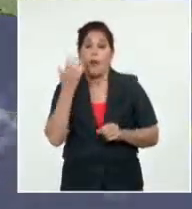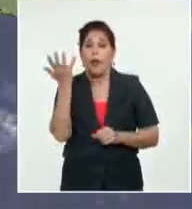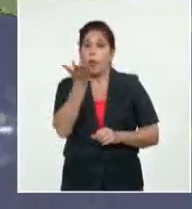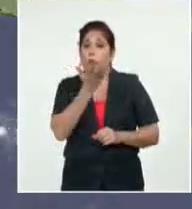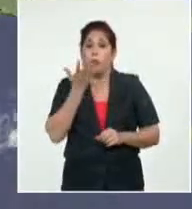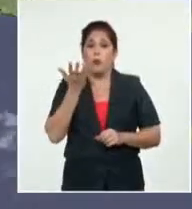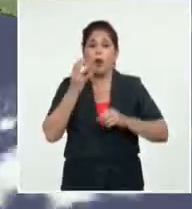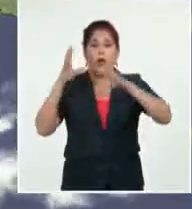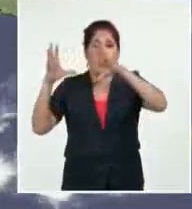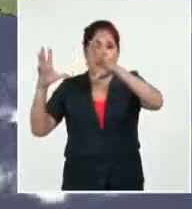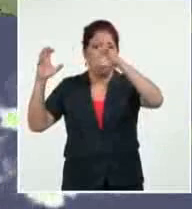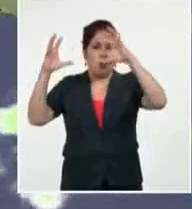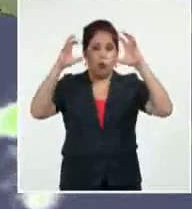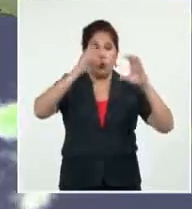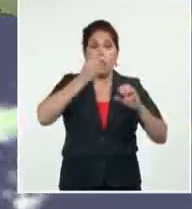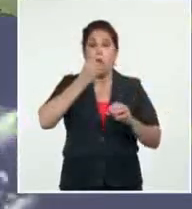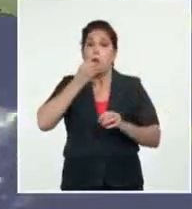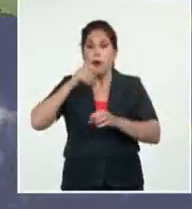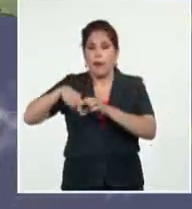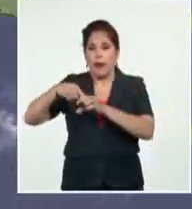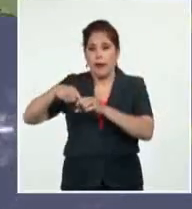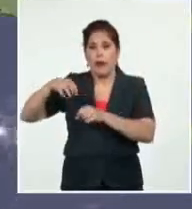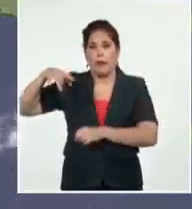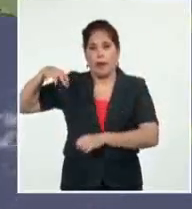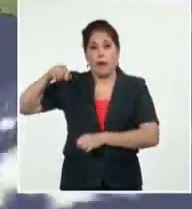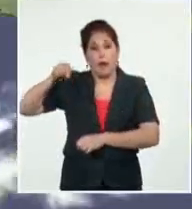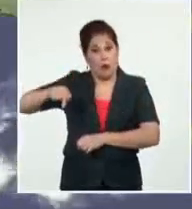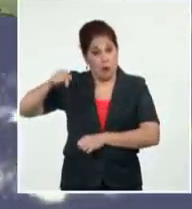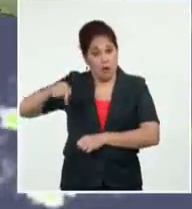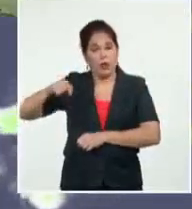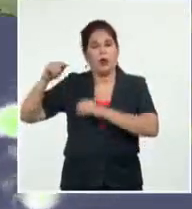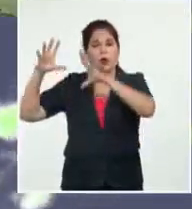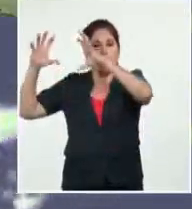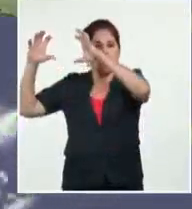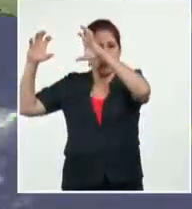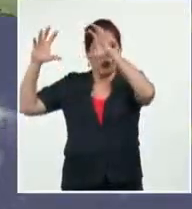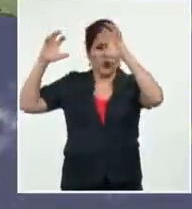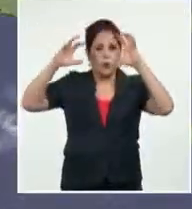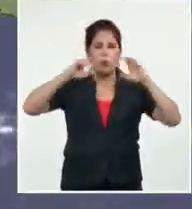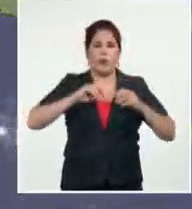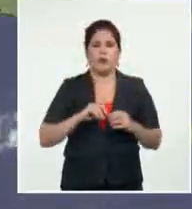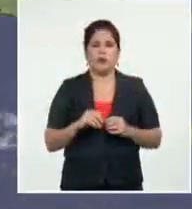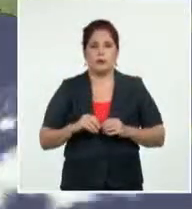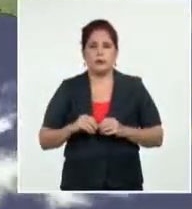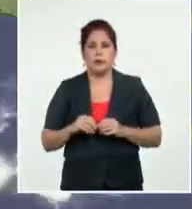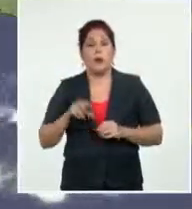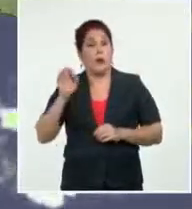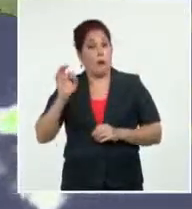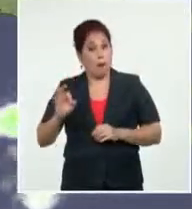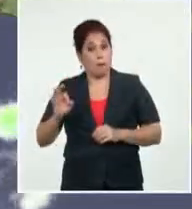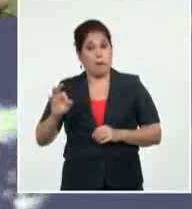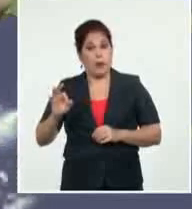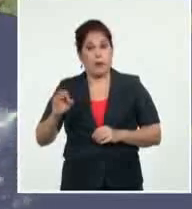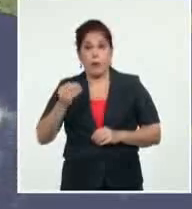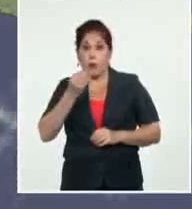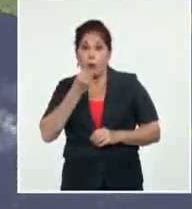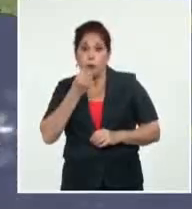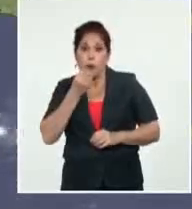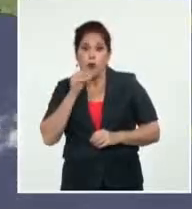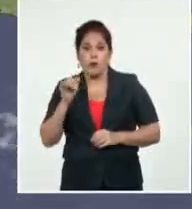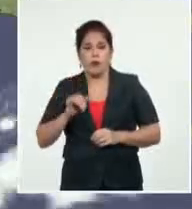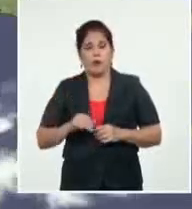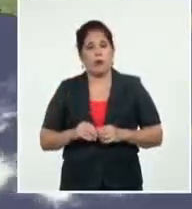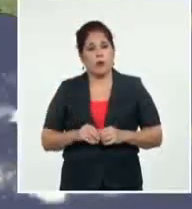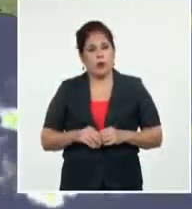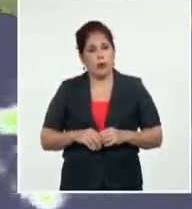en la isla y Pinar de Río, donde estará llegando la nubosidad. Fíjense cómo aquí está el reborde del anticiclón, o sea, el borde